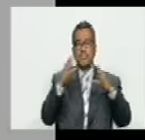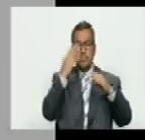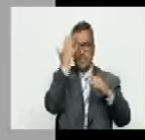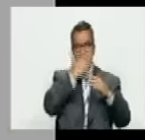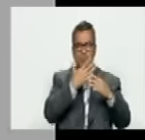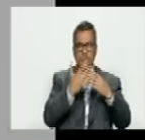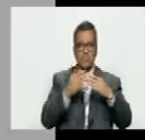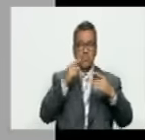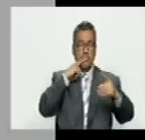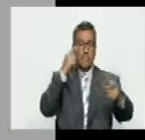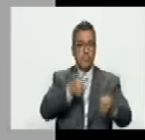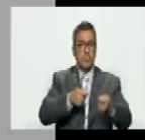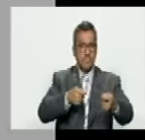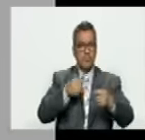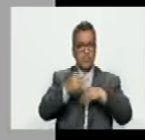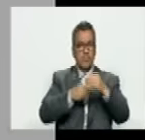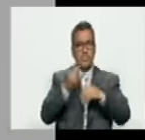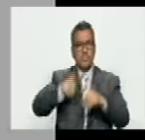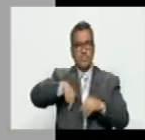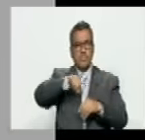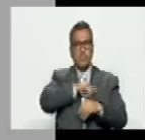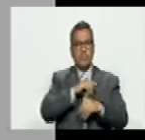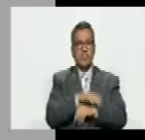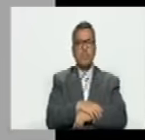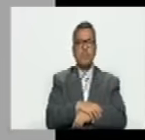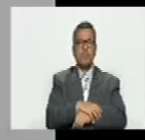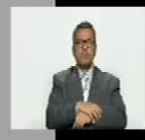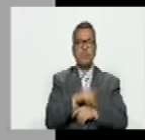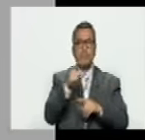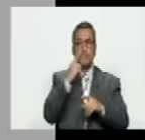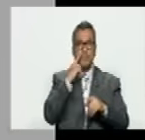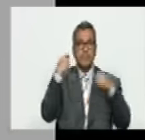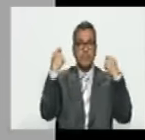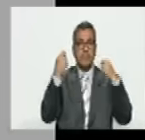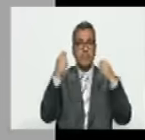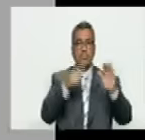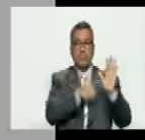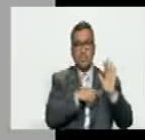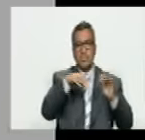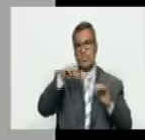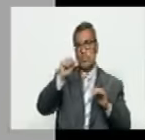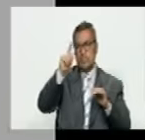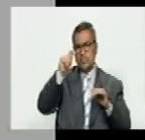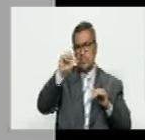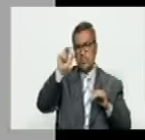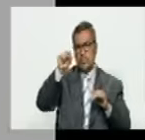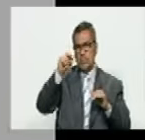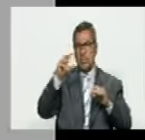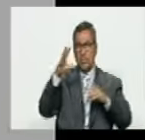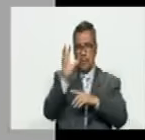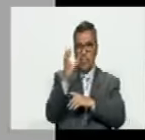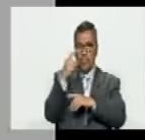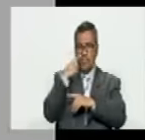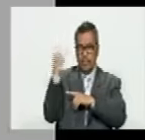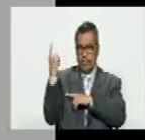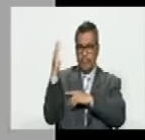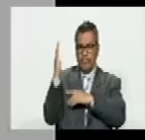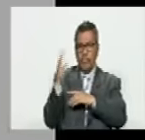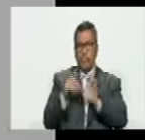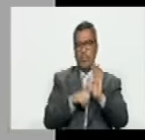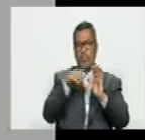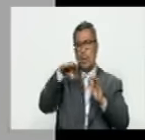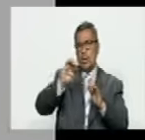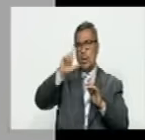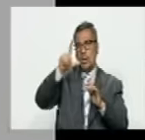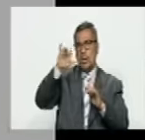la dictadura que está imponiendo sobre nosotros y ahí está la propaganda Starlink es la antena de la compañía de Elon Musk